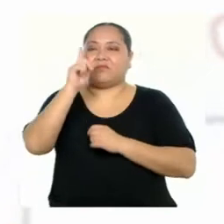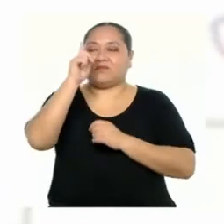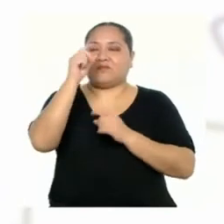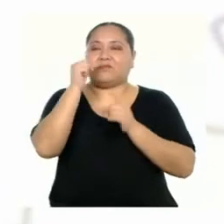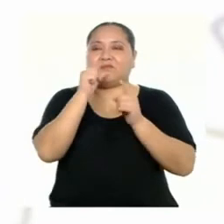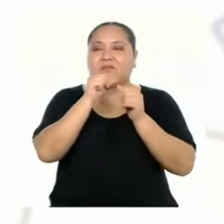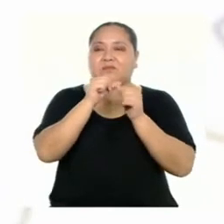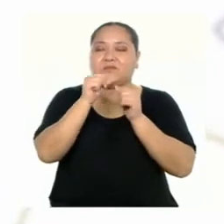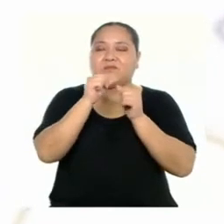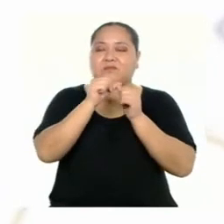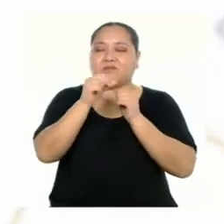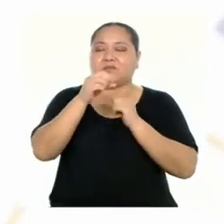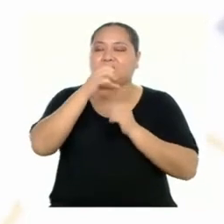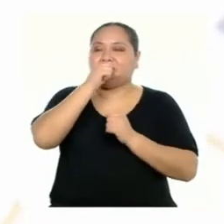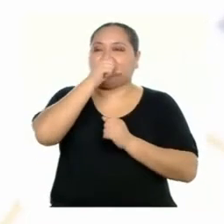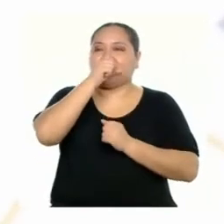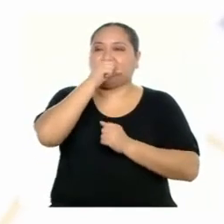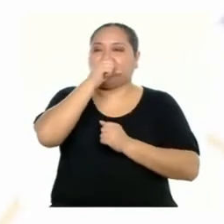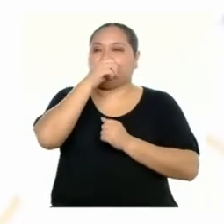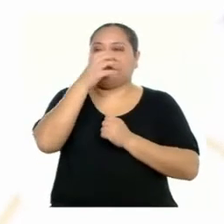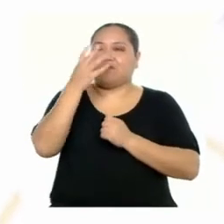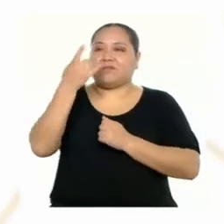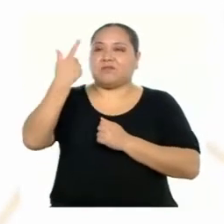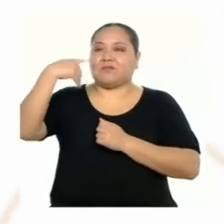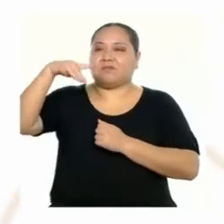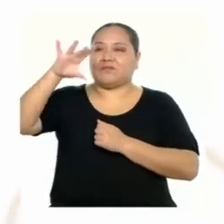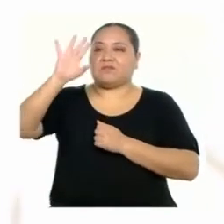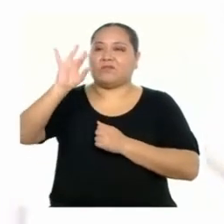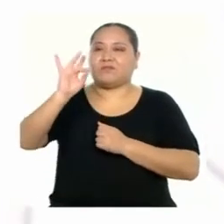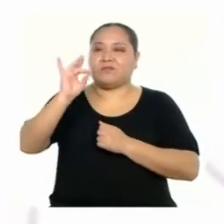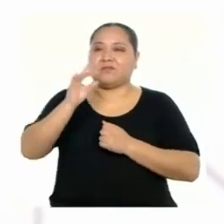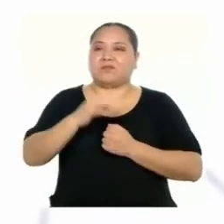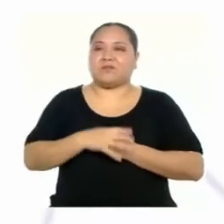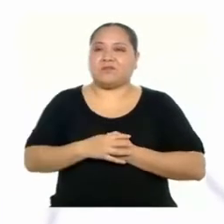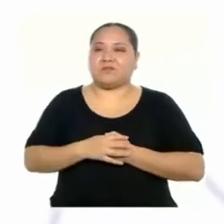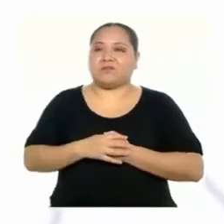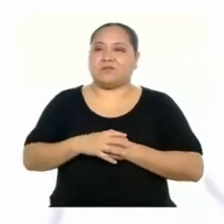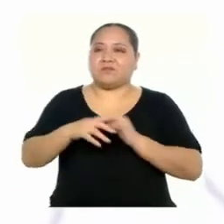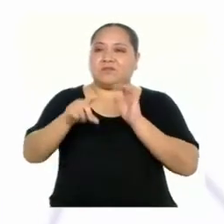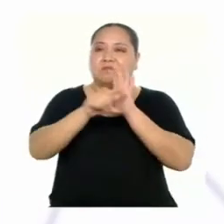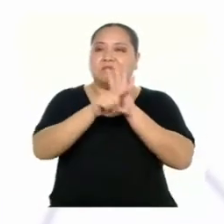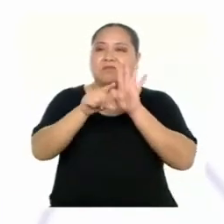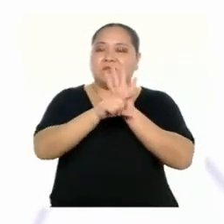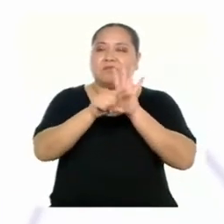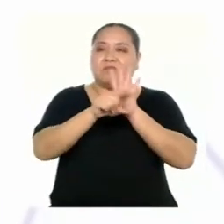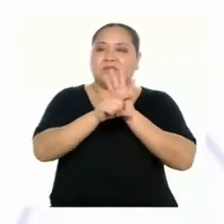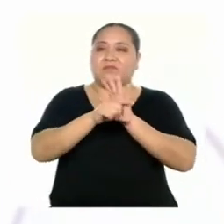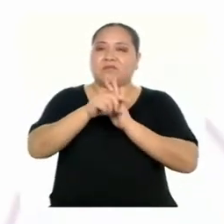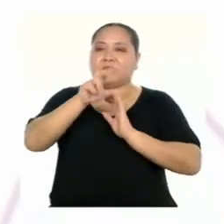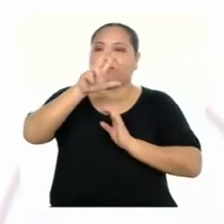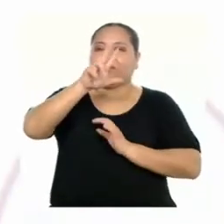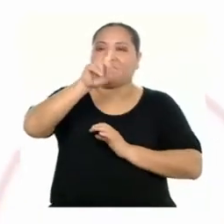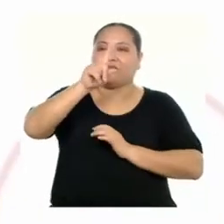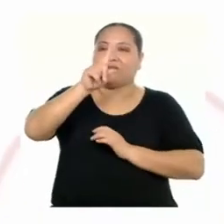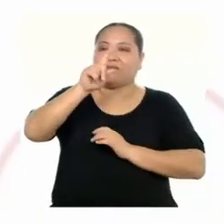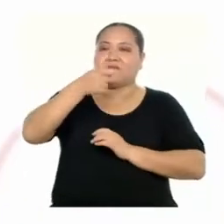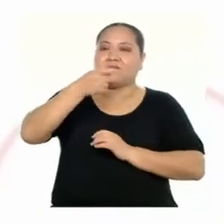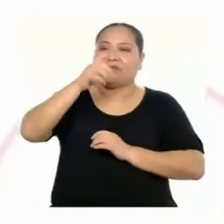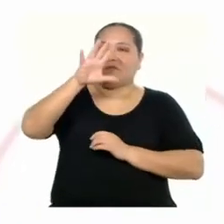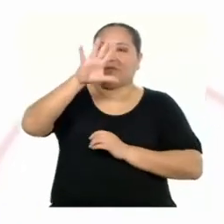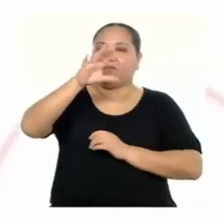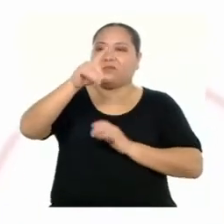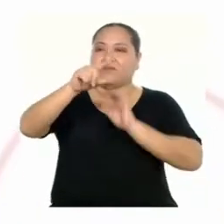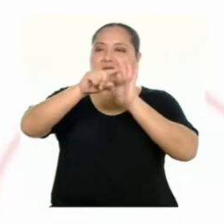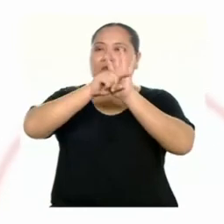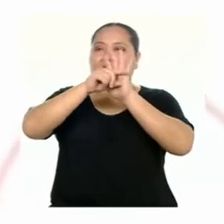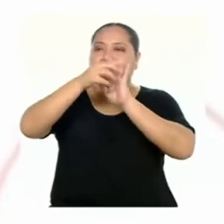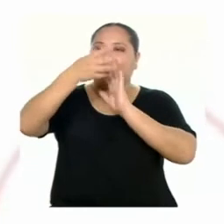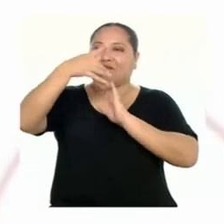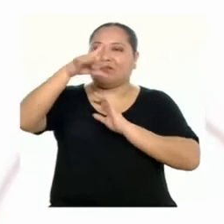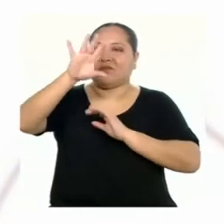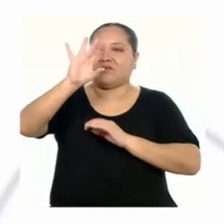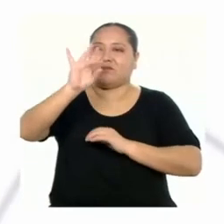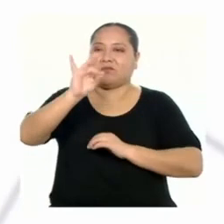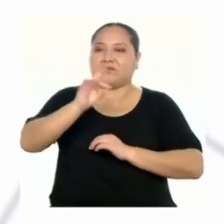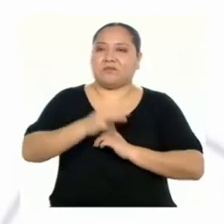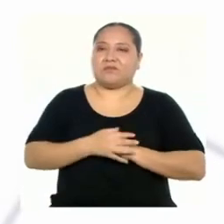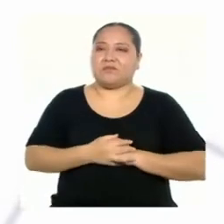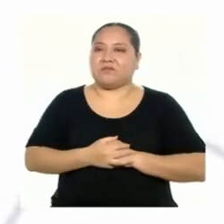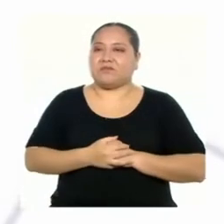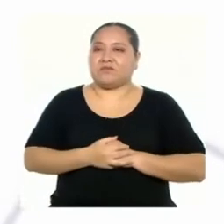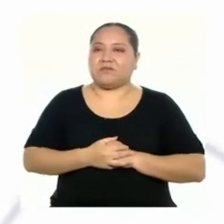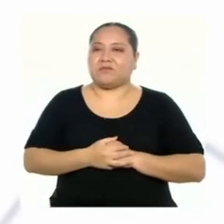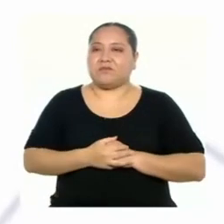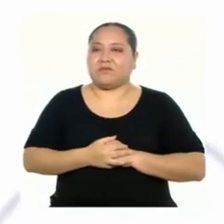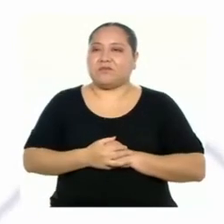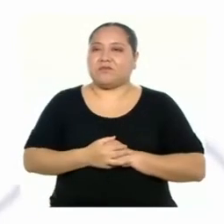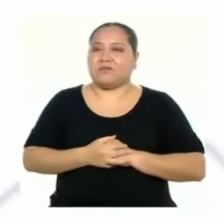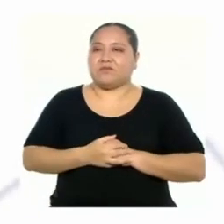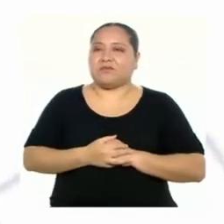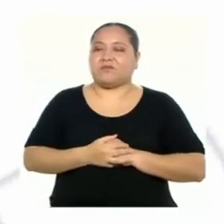valor de la barra anaranjada, que es 18. Luego, hacemos una resta entre los valores de 31,5 menos